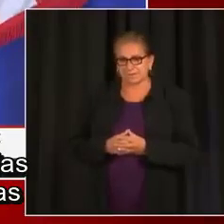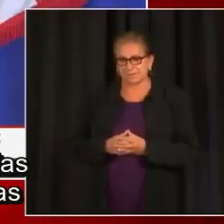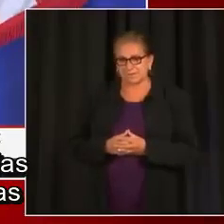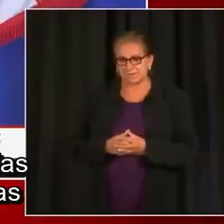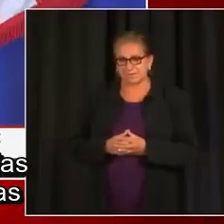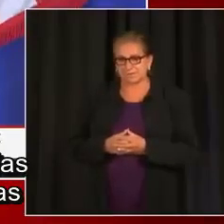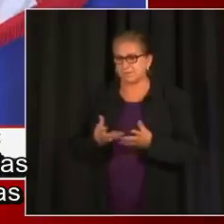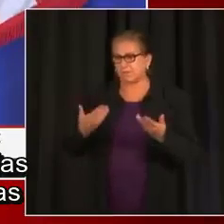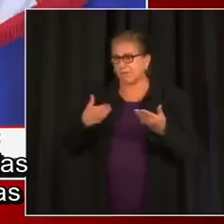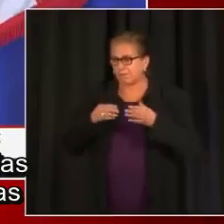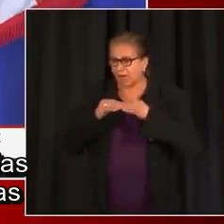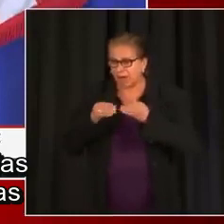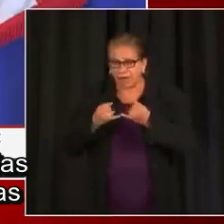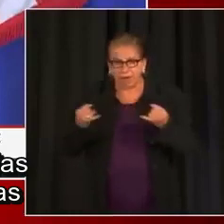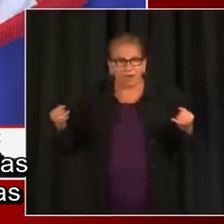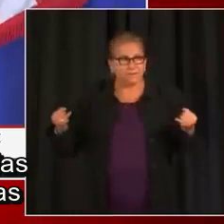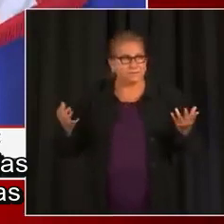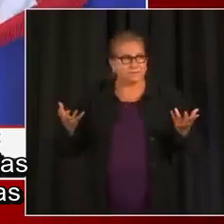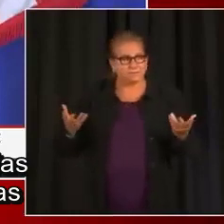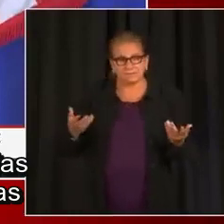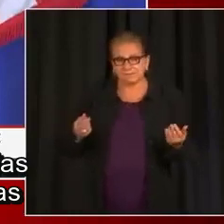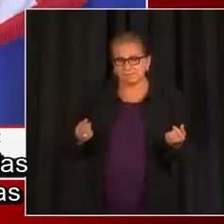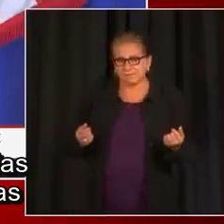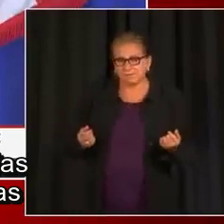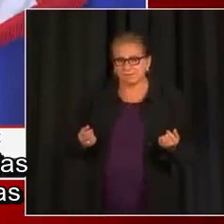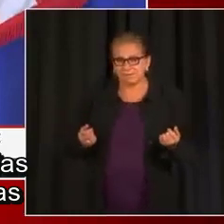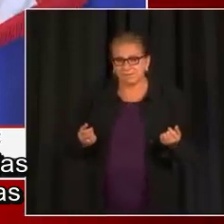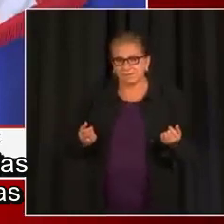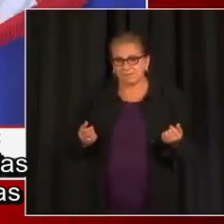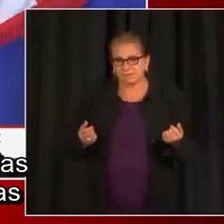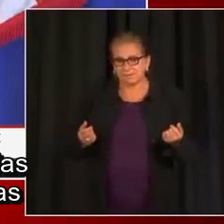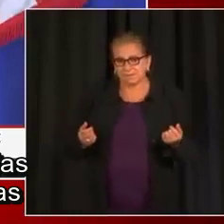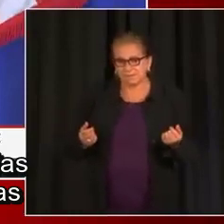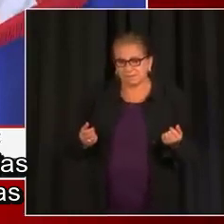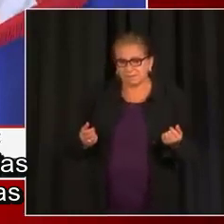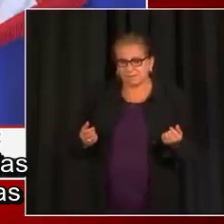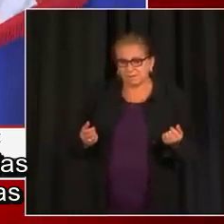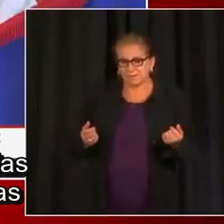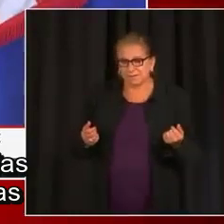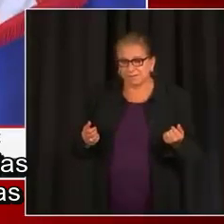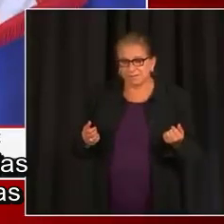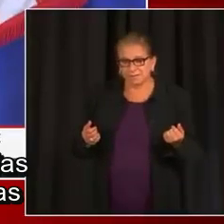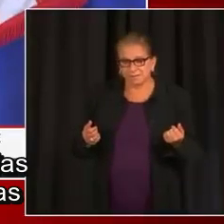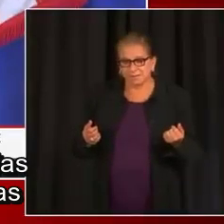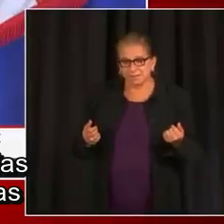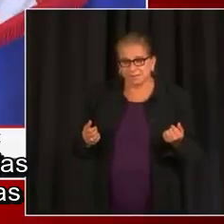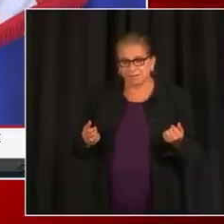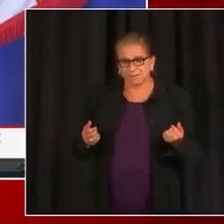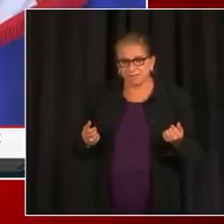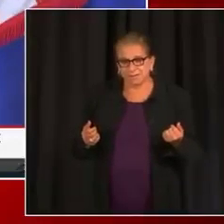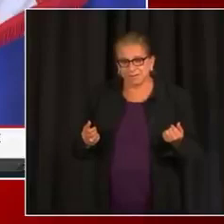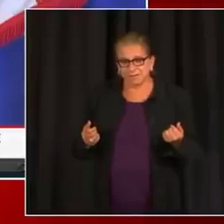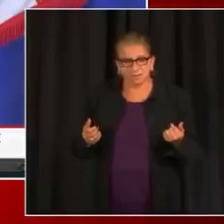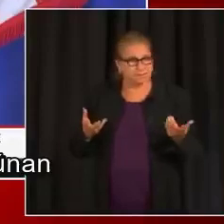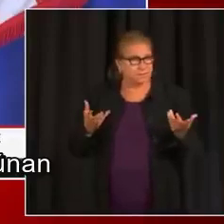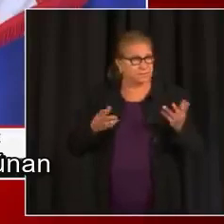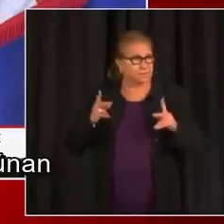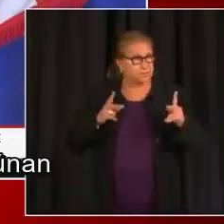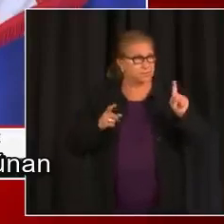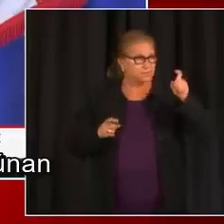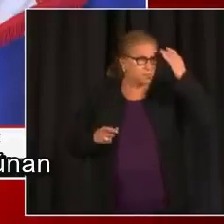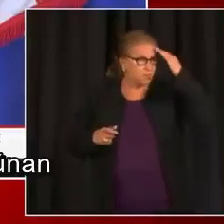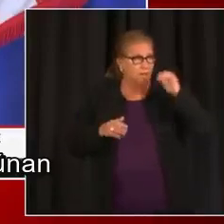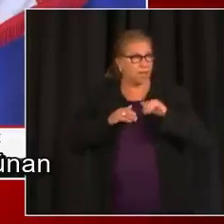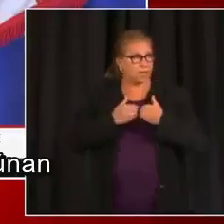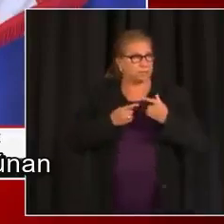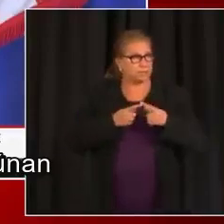Yo ya no puedo ni recordar el número de guías que he visto y no he visto ninguna que diga que las personas no se